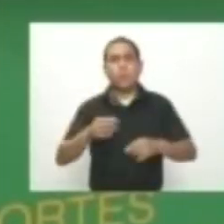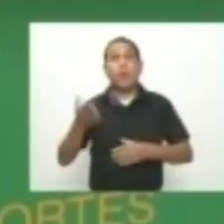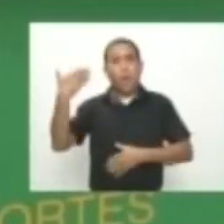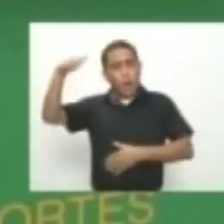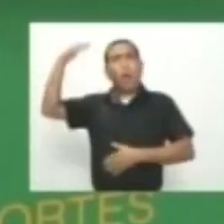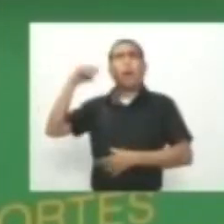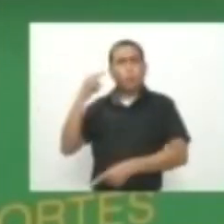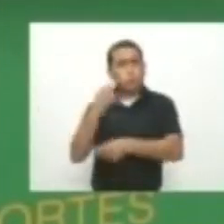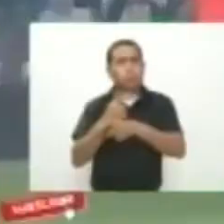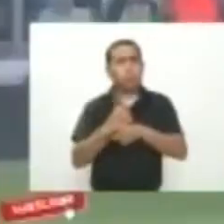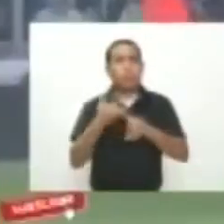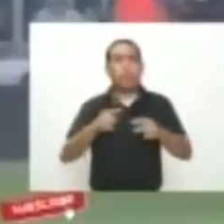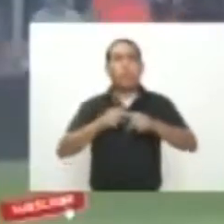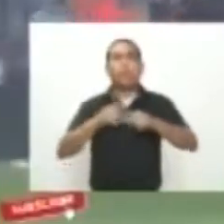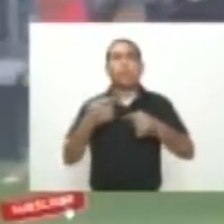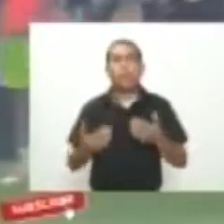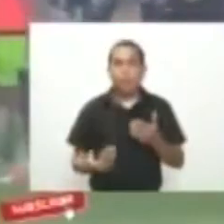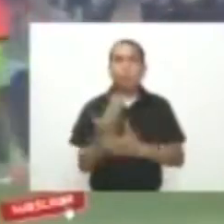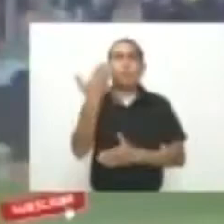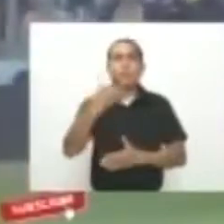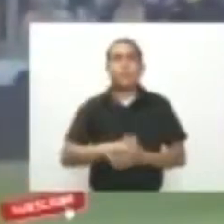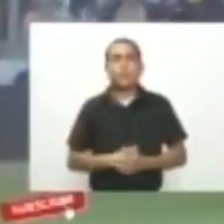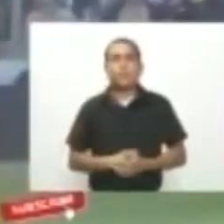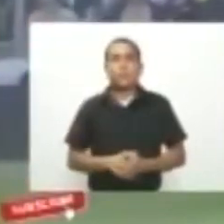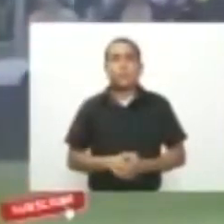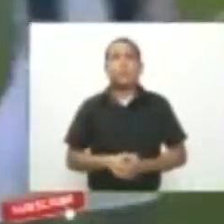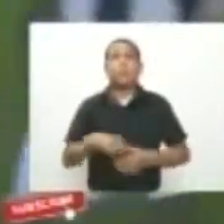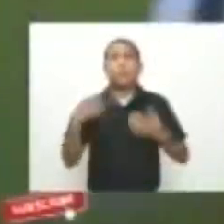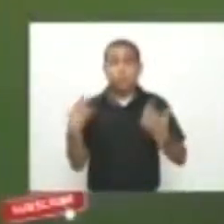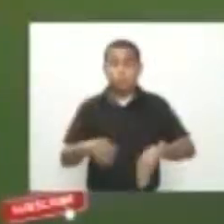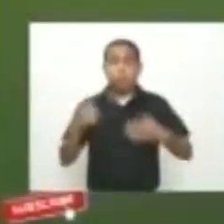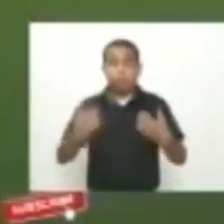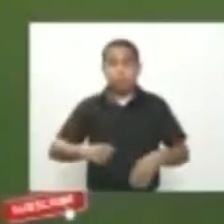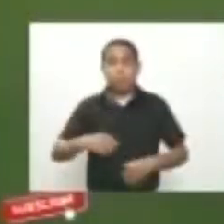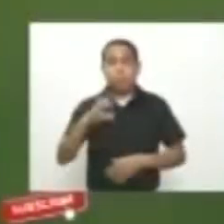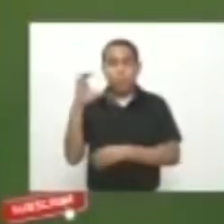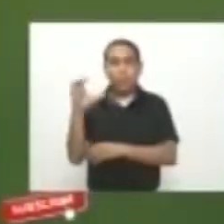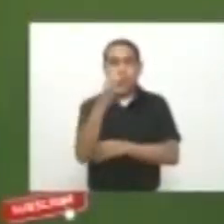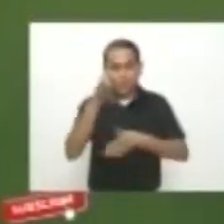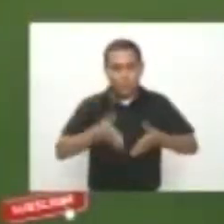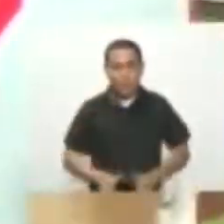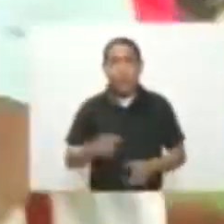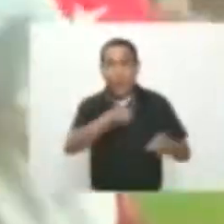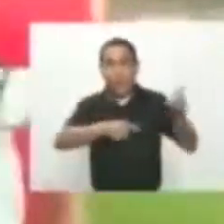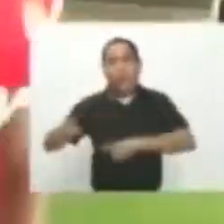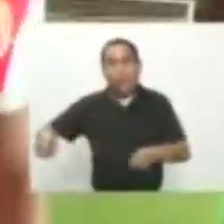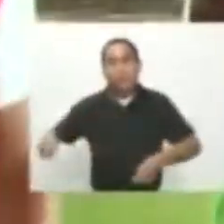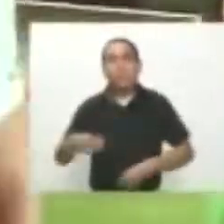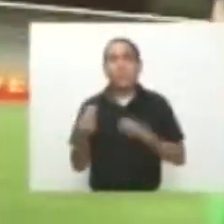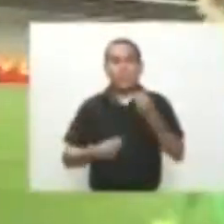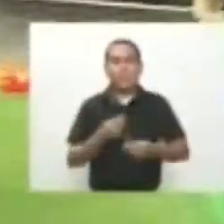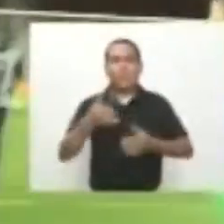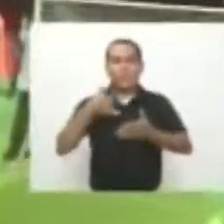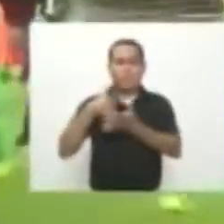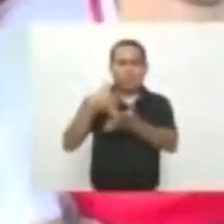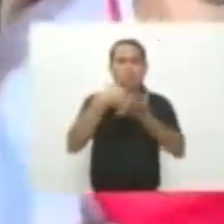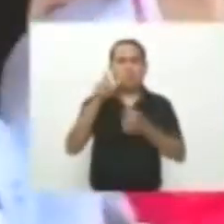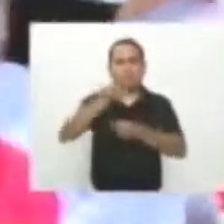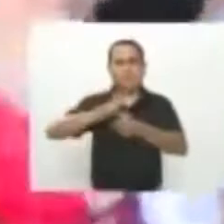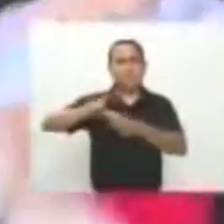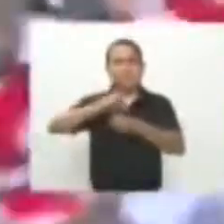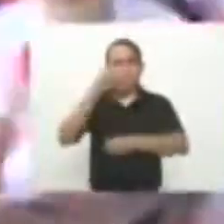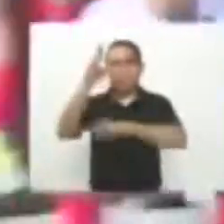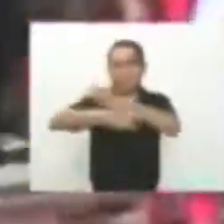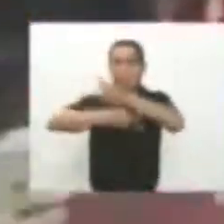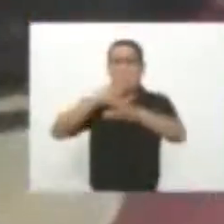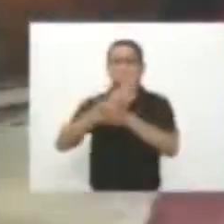colombianos El balompié colombiano Ratificó su gran momento Tras conquistar Con algunos de sus referentes Las principales ligas del mundo